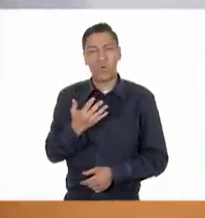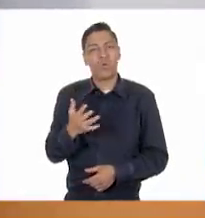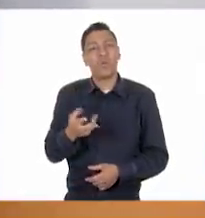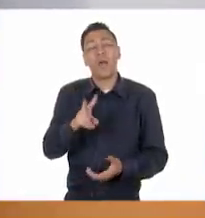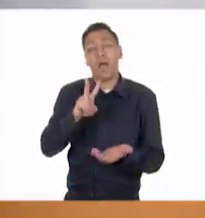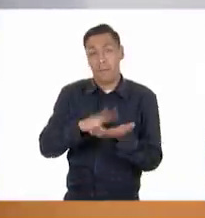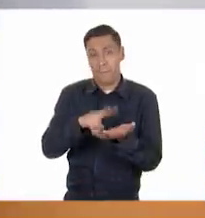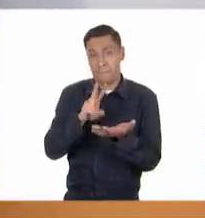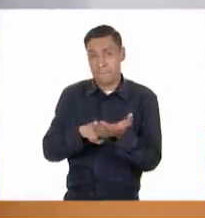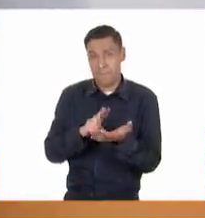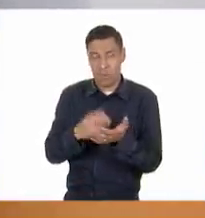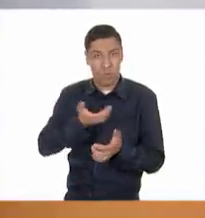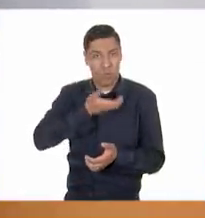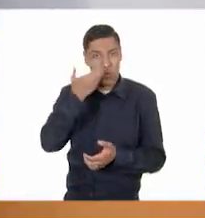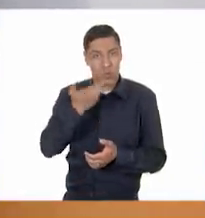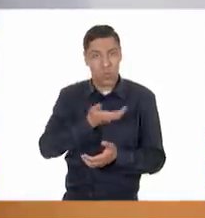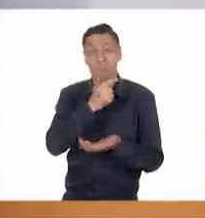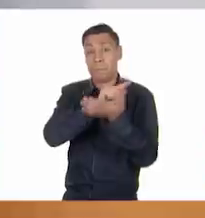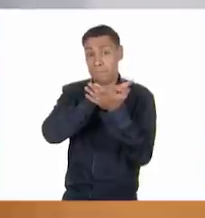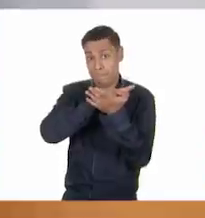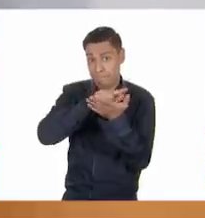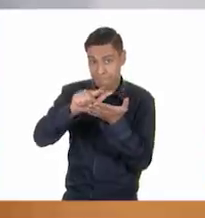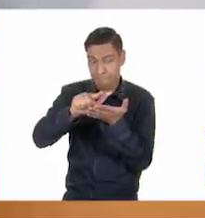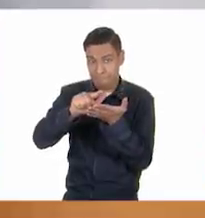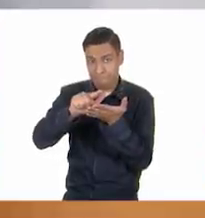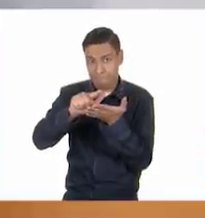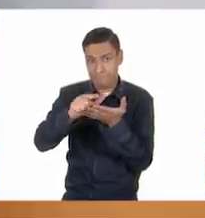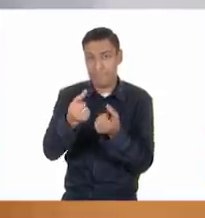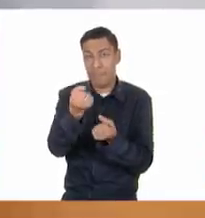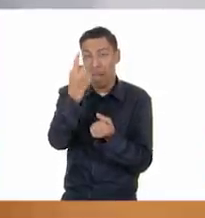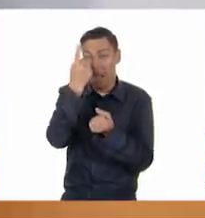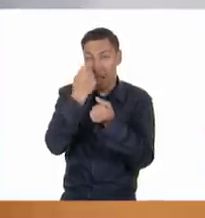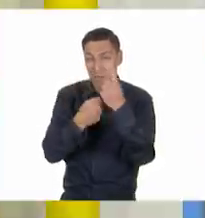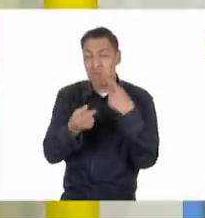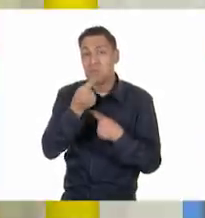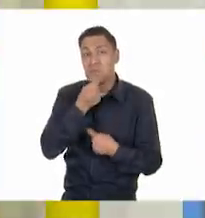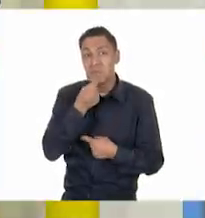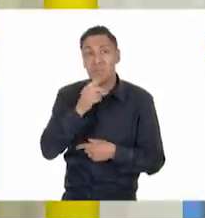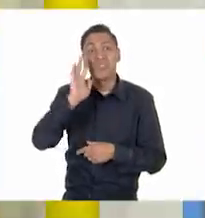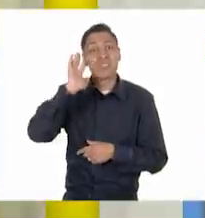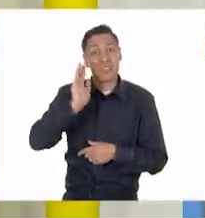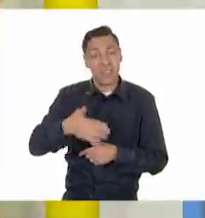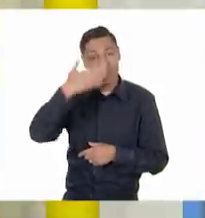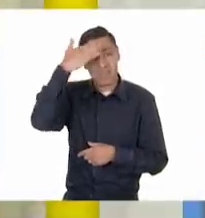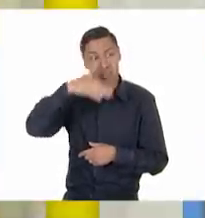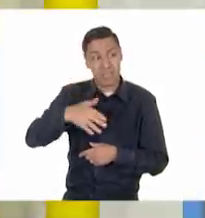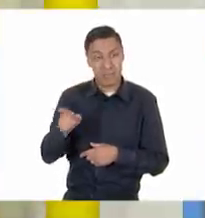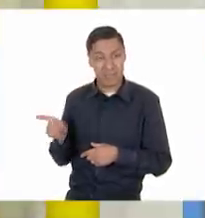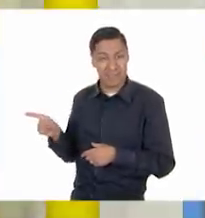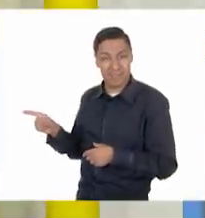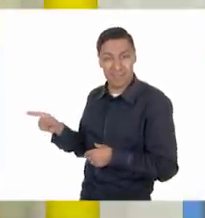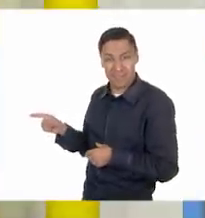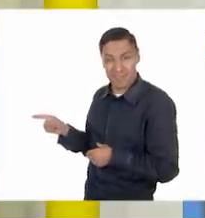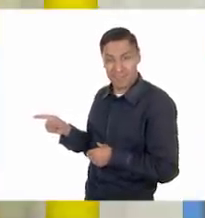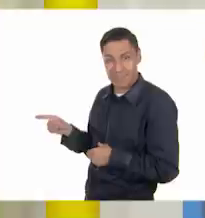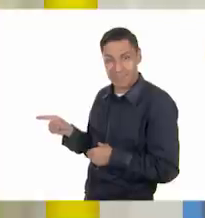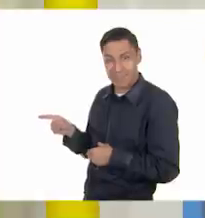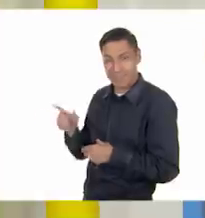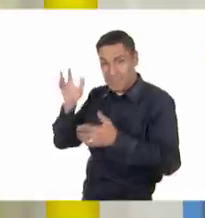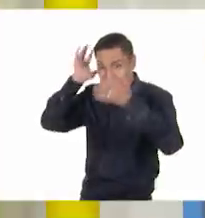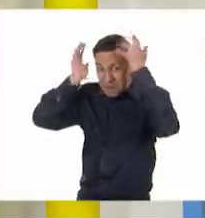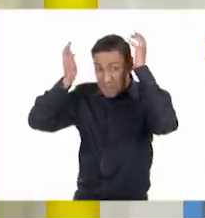hábitos de higiene. Por ejemplo, ¿habrán niños que ya se bañen solos? Sí, seguramente ya algunas niñas o niños